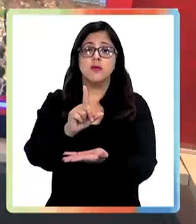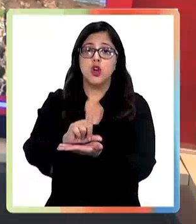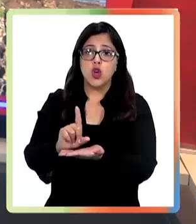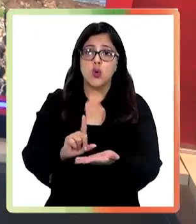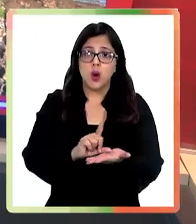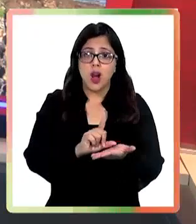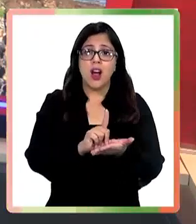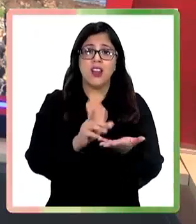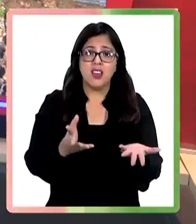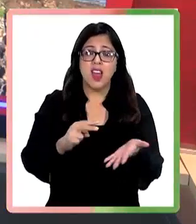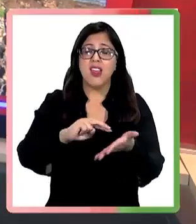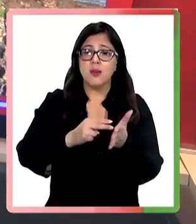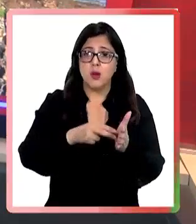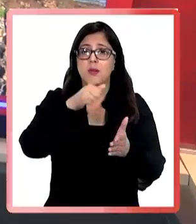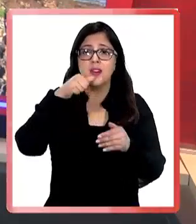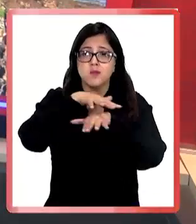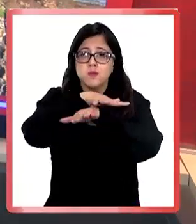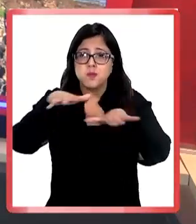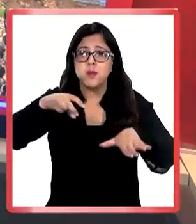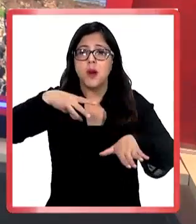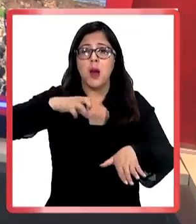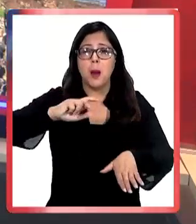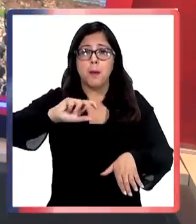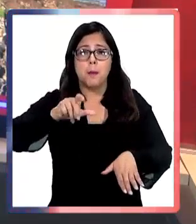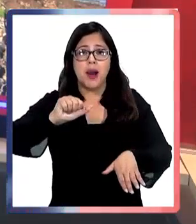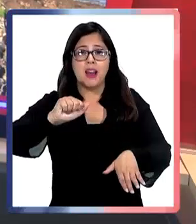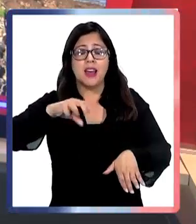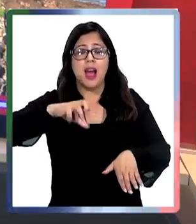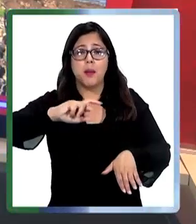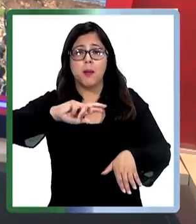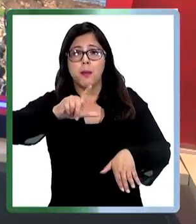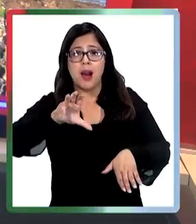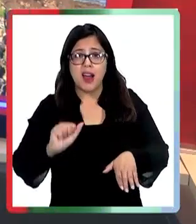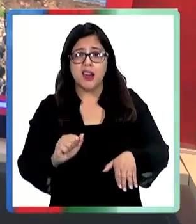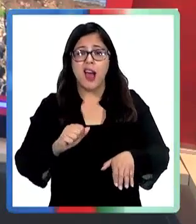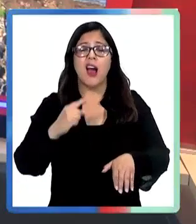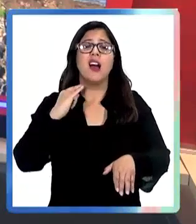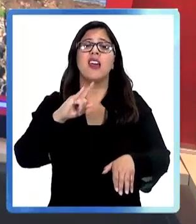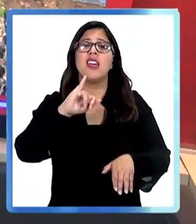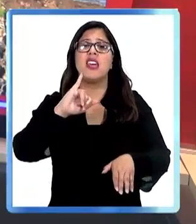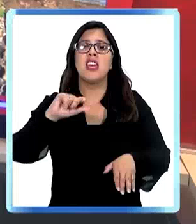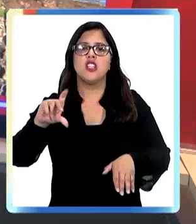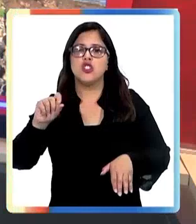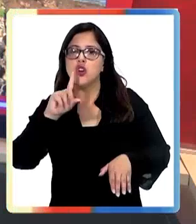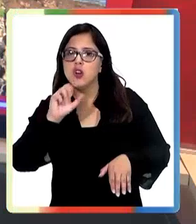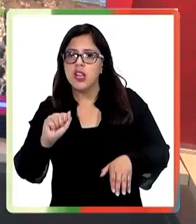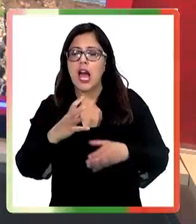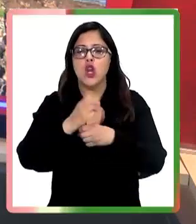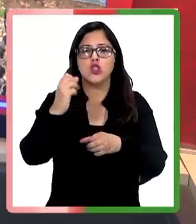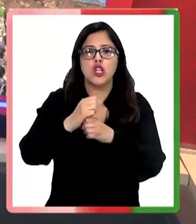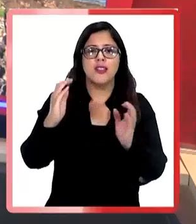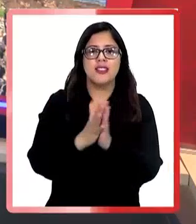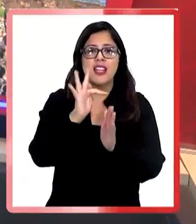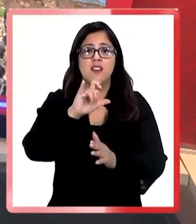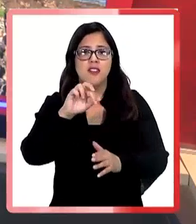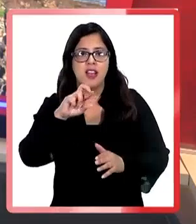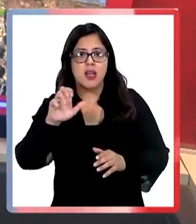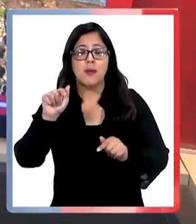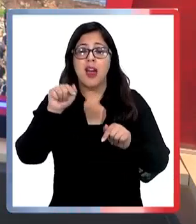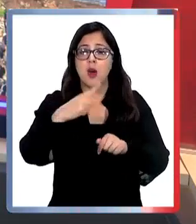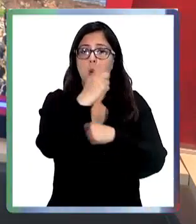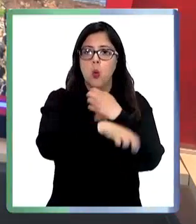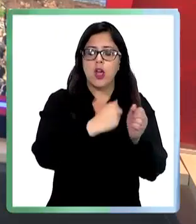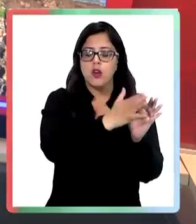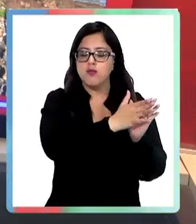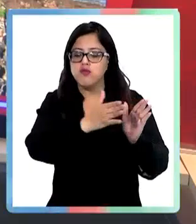de escasez hídrica. Marga Marga, Quillota, Valparaíso, Los Andes y San Felipe. Con esto, que tendrá la extensión de un año, se